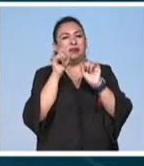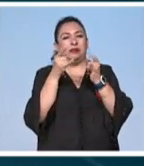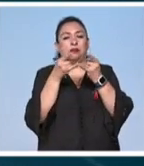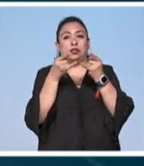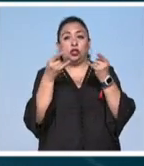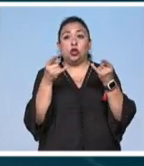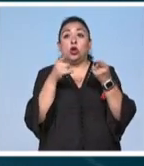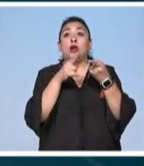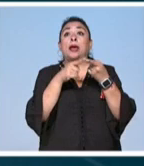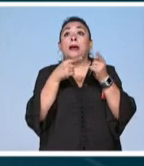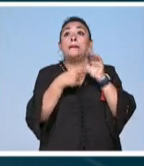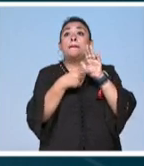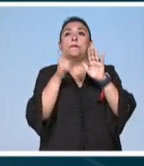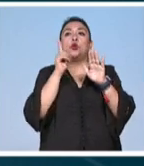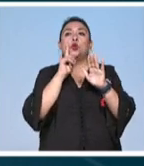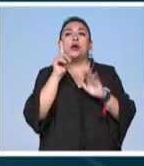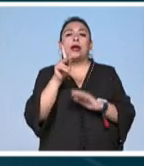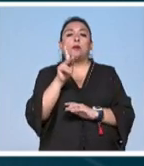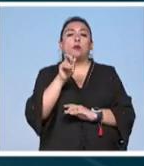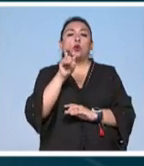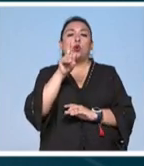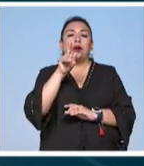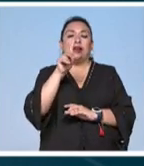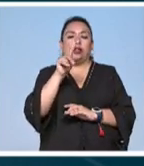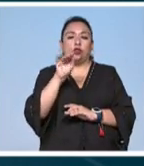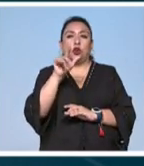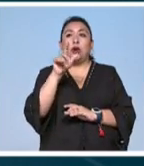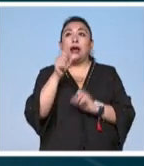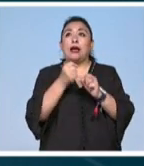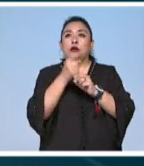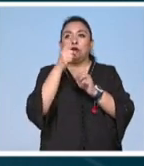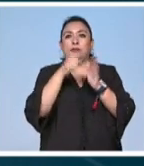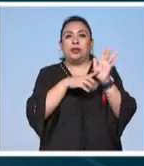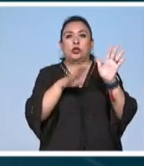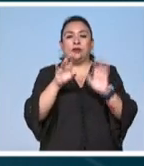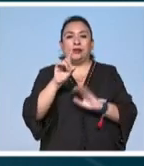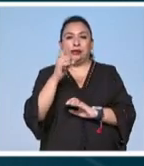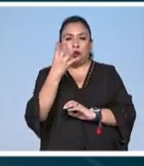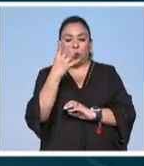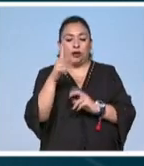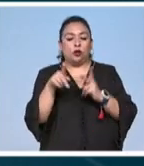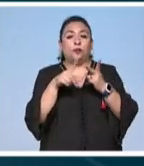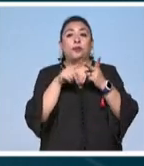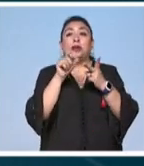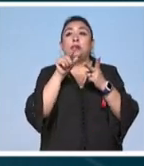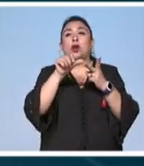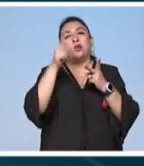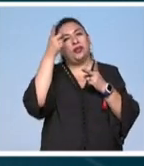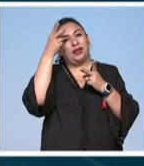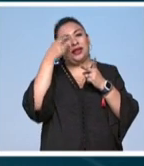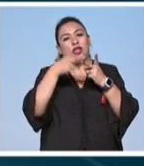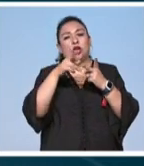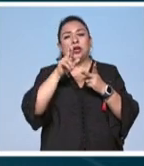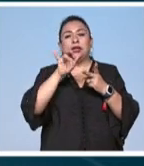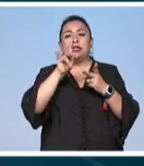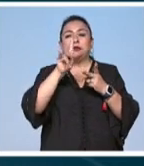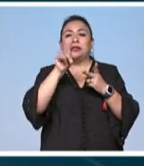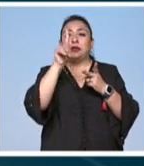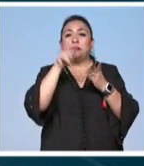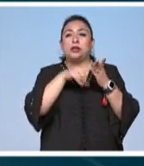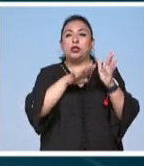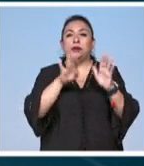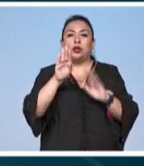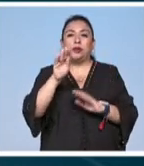misma historia exhibirán la mujer del puerto de arcadi boitler del año 1934 y la versión dirigida por arturo ripstein de